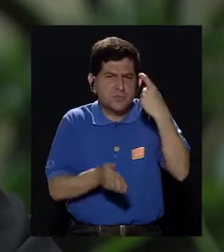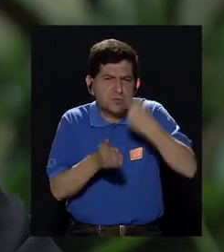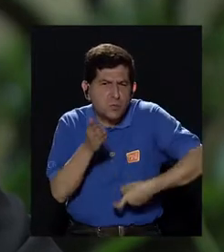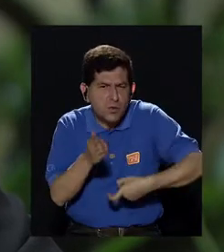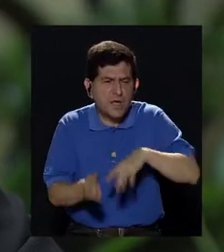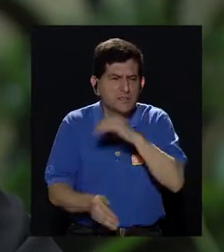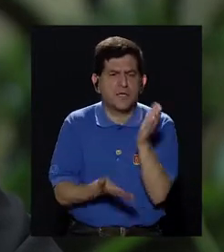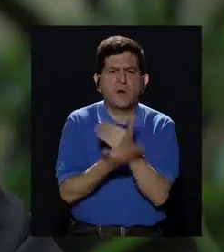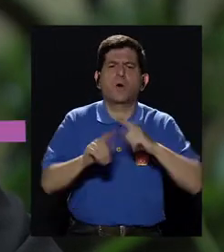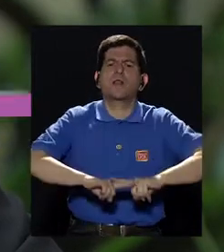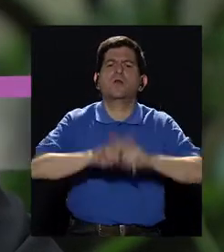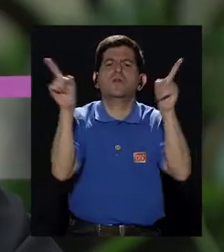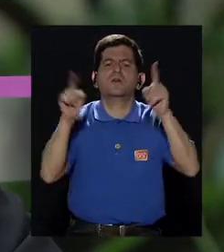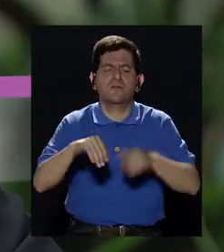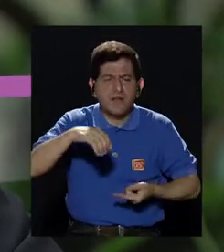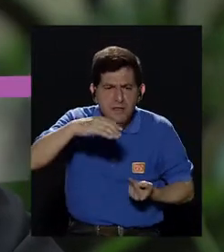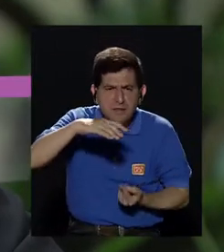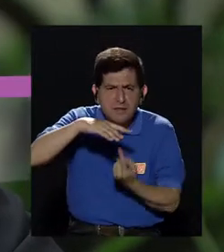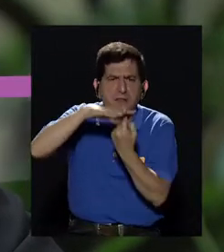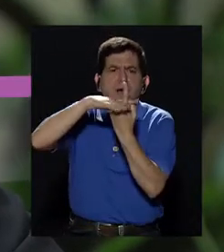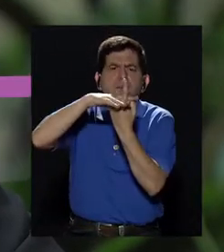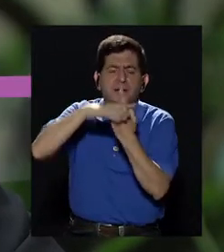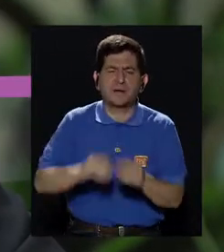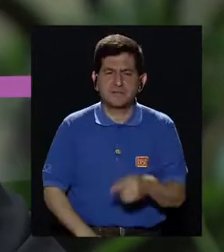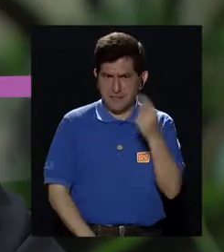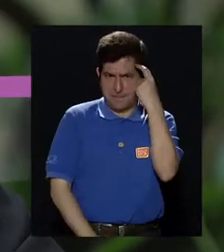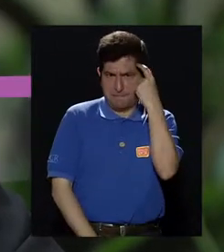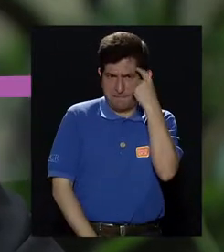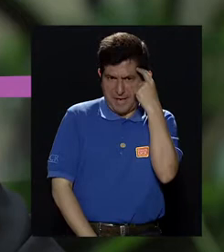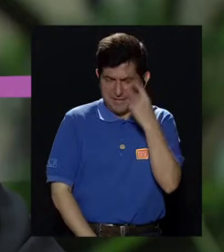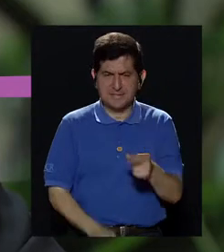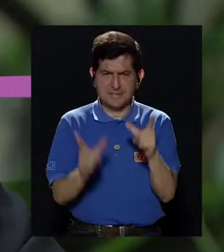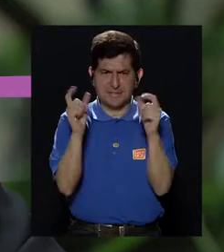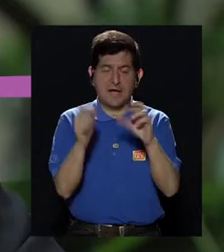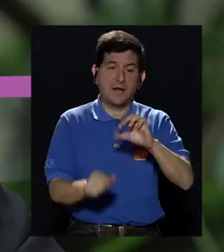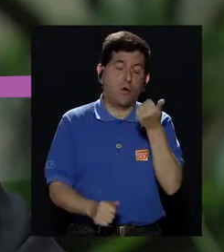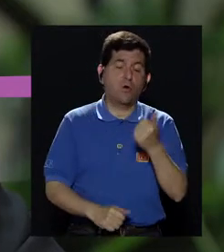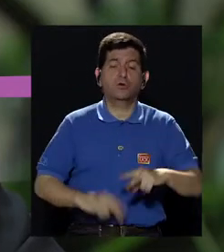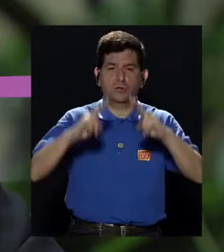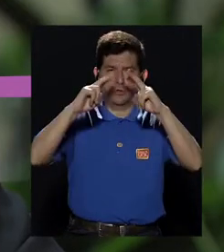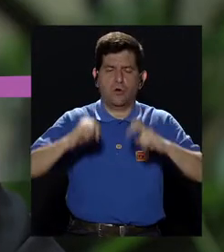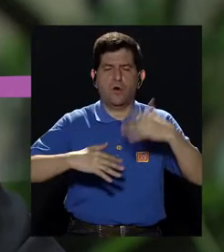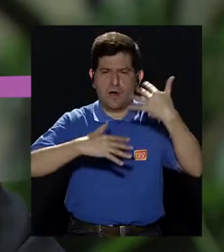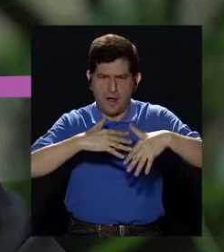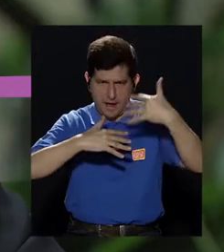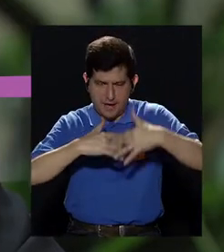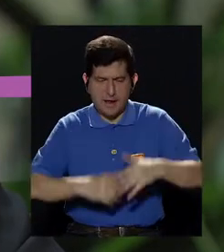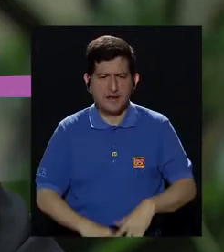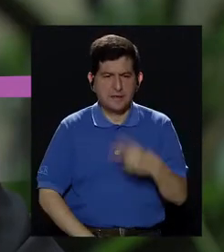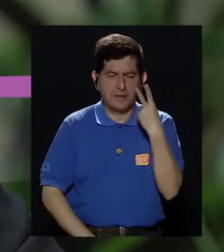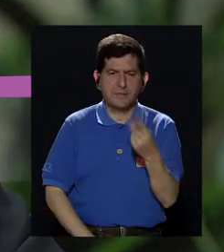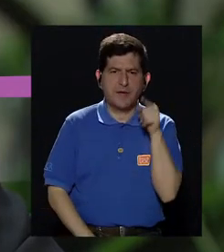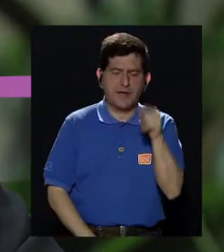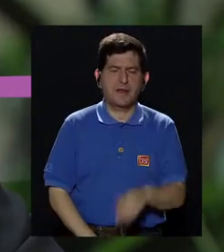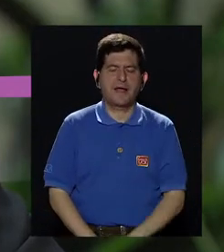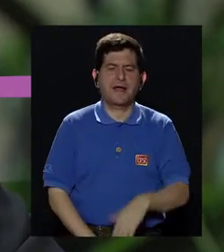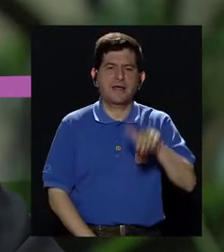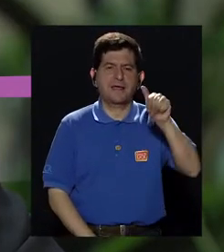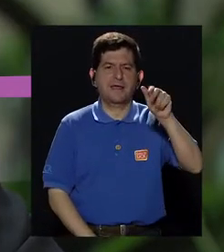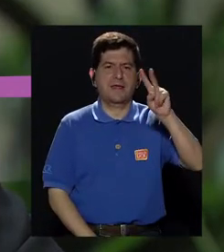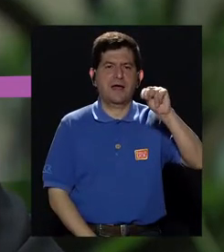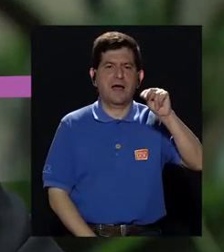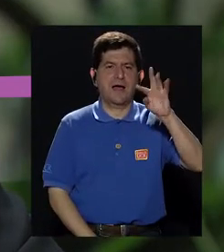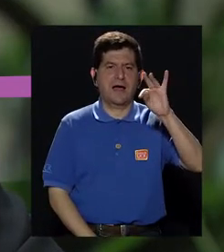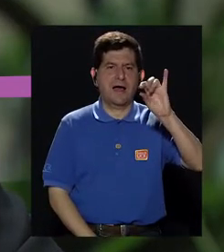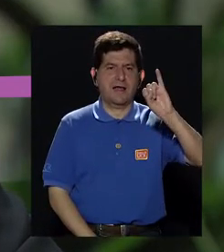induración, si hay algo diferente que nos pueda sospechar cáncer. Y el otro es un examen de sangre en el cual medimos la cantidad de antígeno